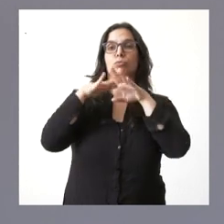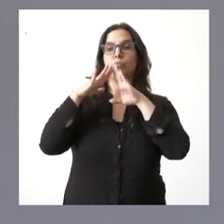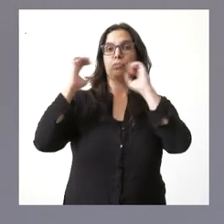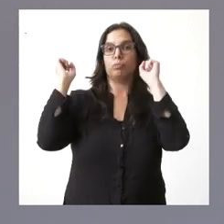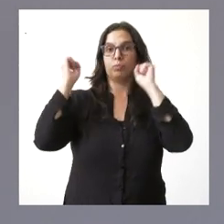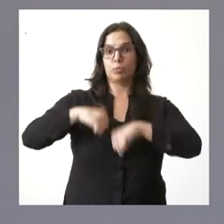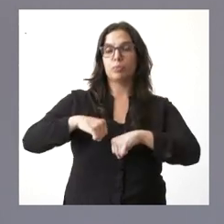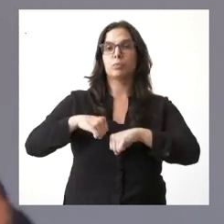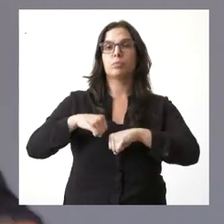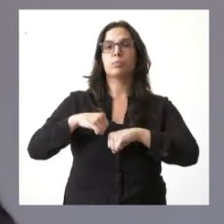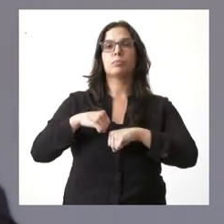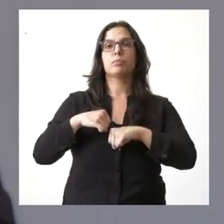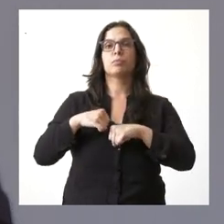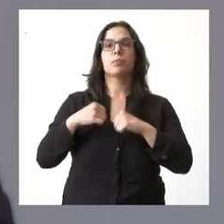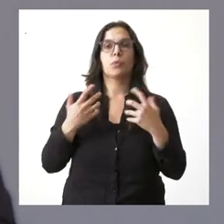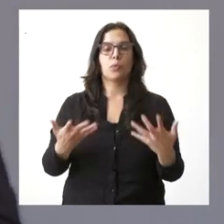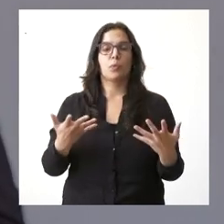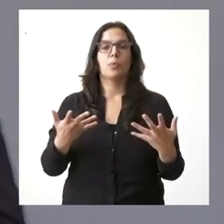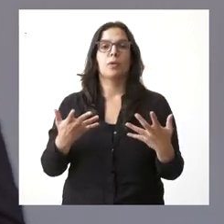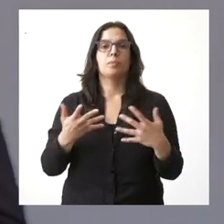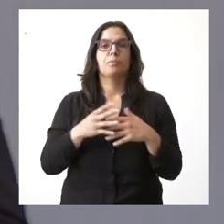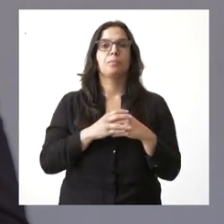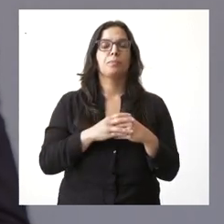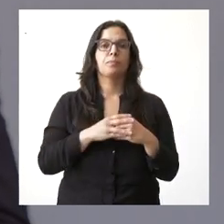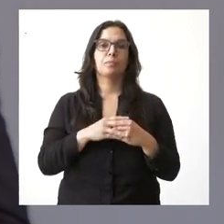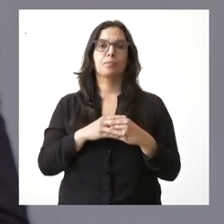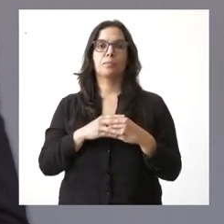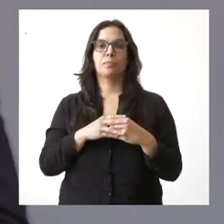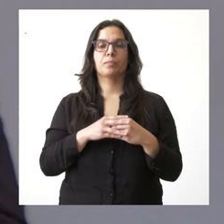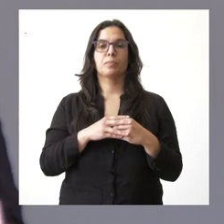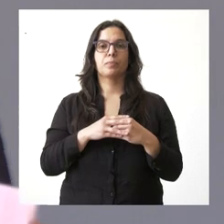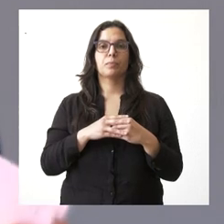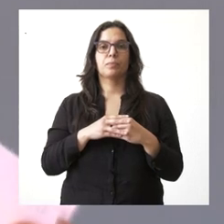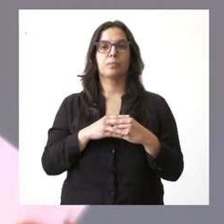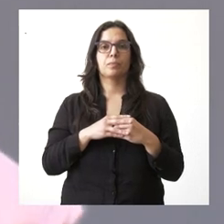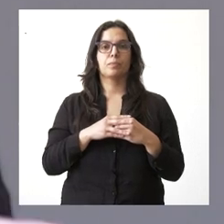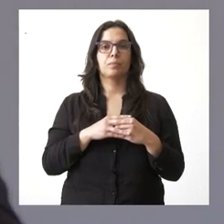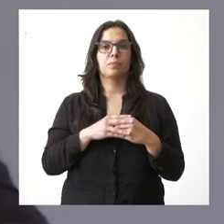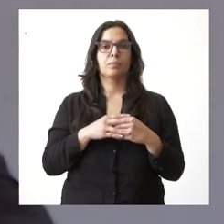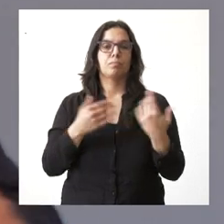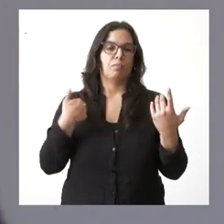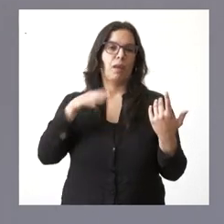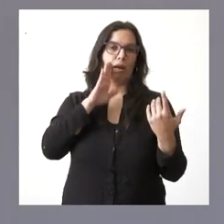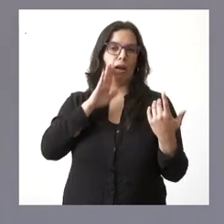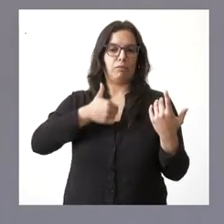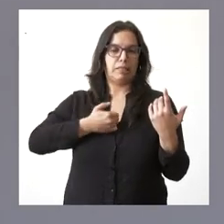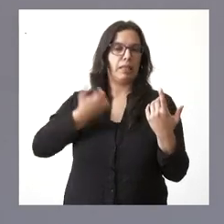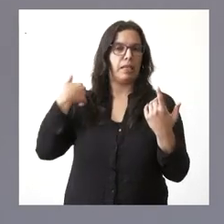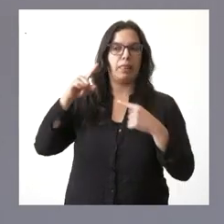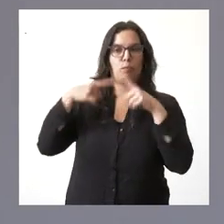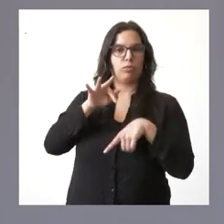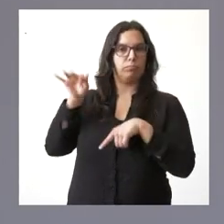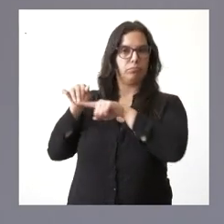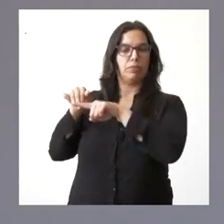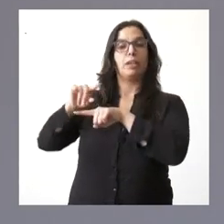Consejo de Gobierno en Castilla y León, al margen de la ya citada y que, posteriormente, la propia consejera señalará,